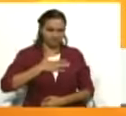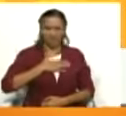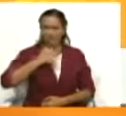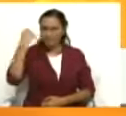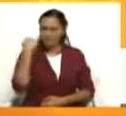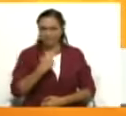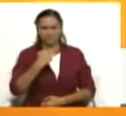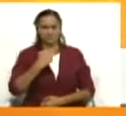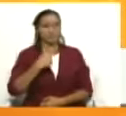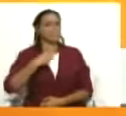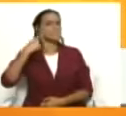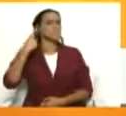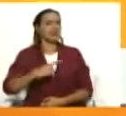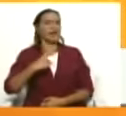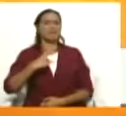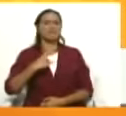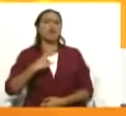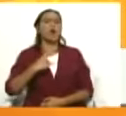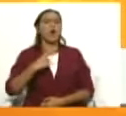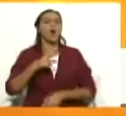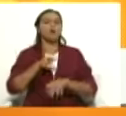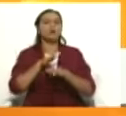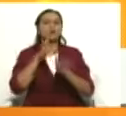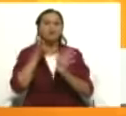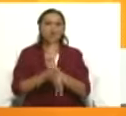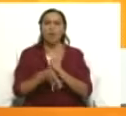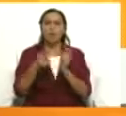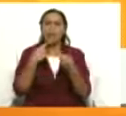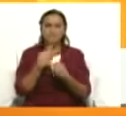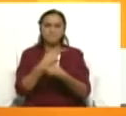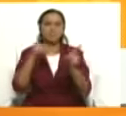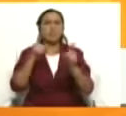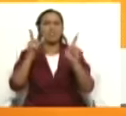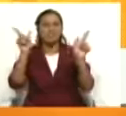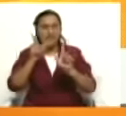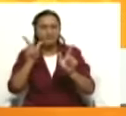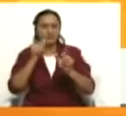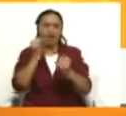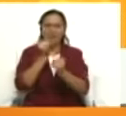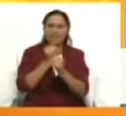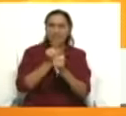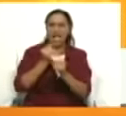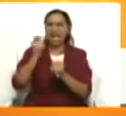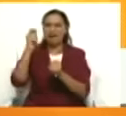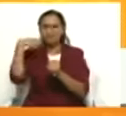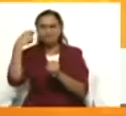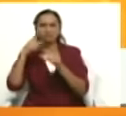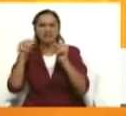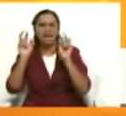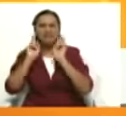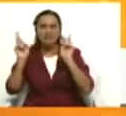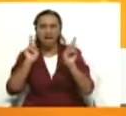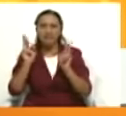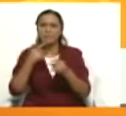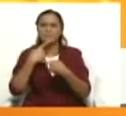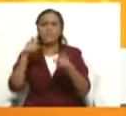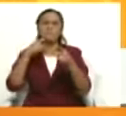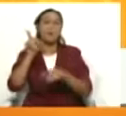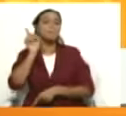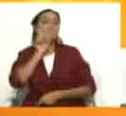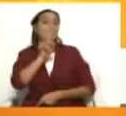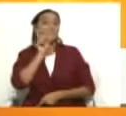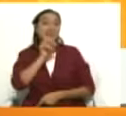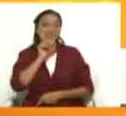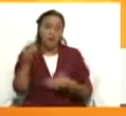de los grandes transnacionales de comunicación, han impuesto presidentes en este país. Aquí lo único que va a prevalecer, Barris, es la voluntad del